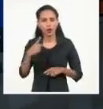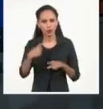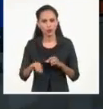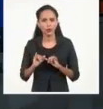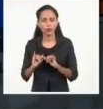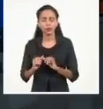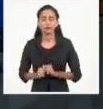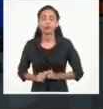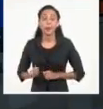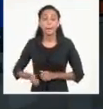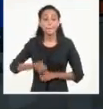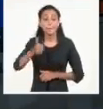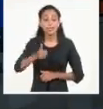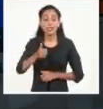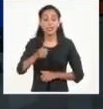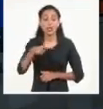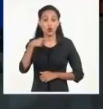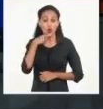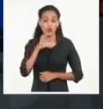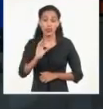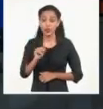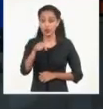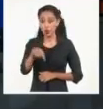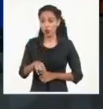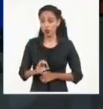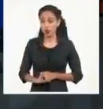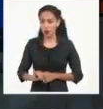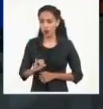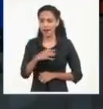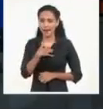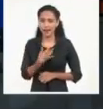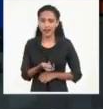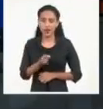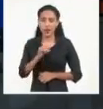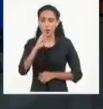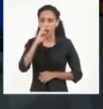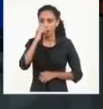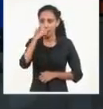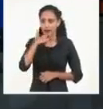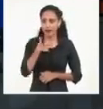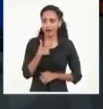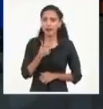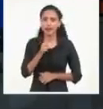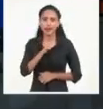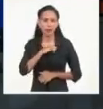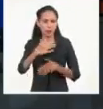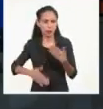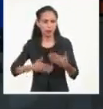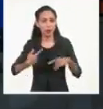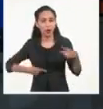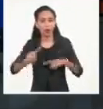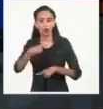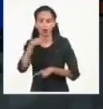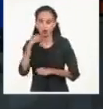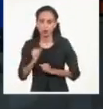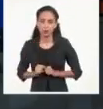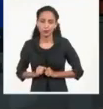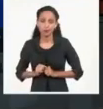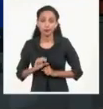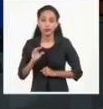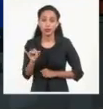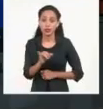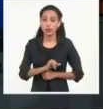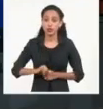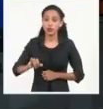El presidente Vladimir Putin alertó hoy de los intentos de Occidente de balcanizar a Rusia. El jefe del Kremlin decretó la movilización